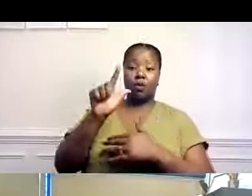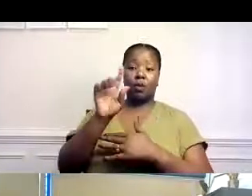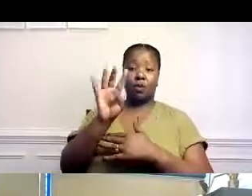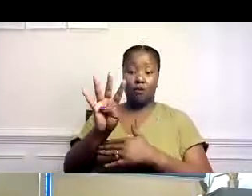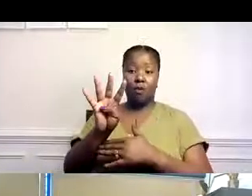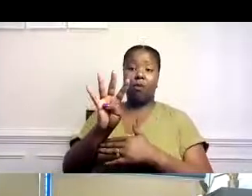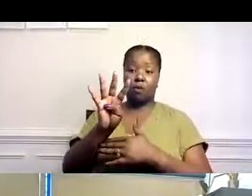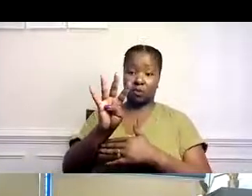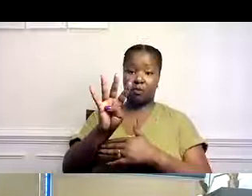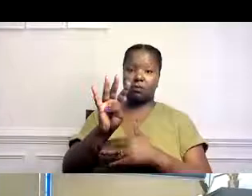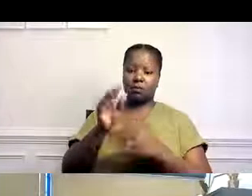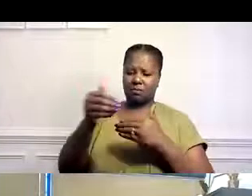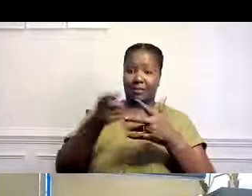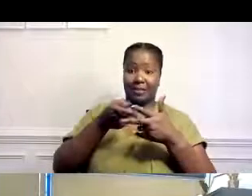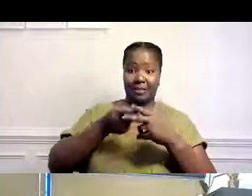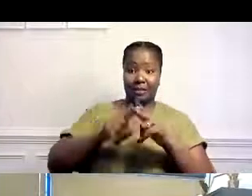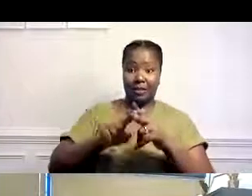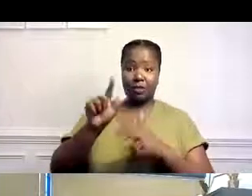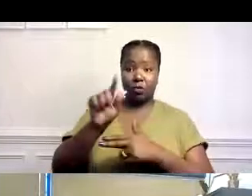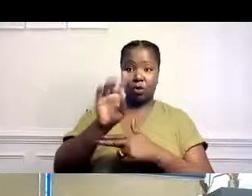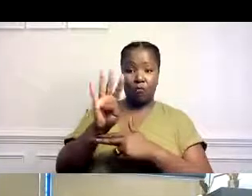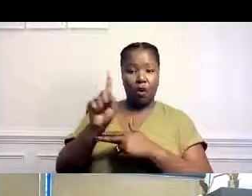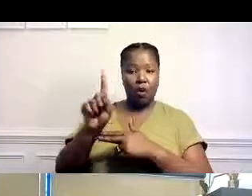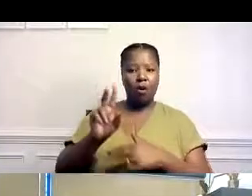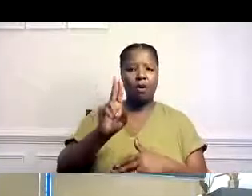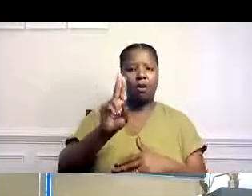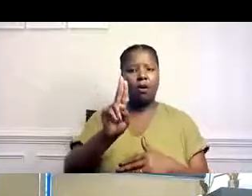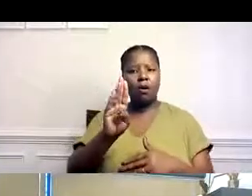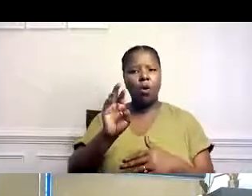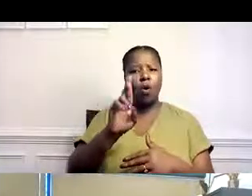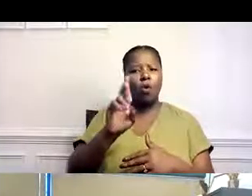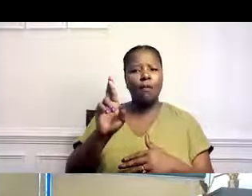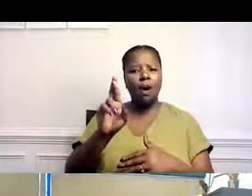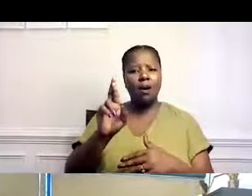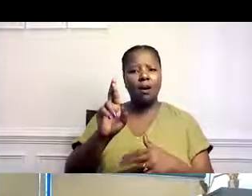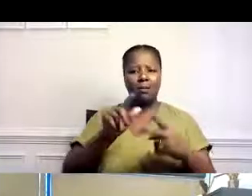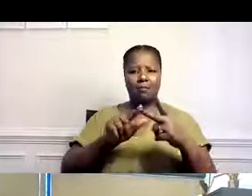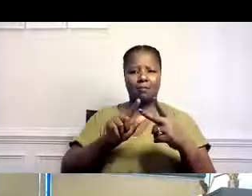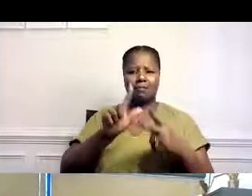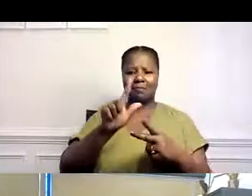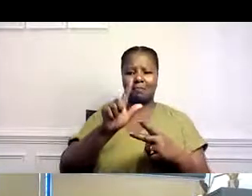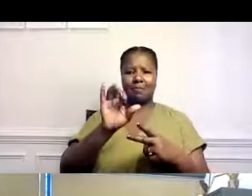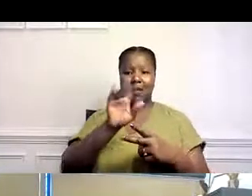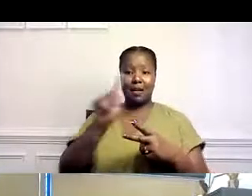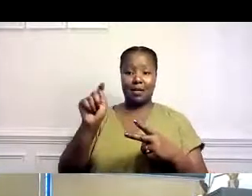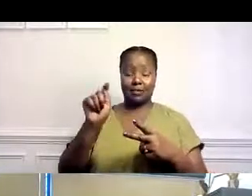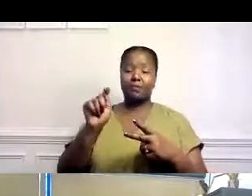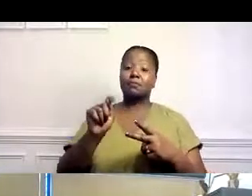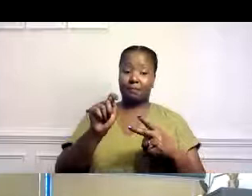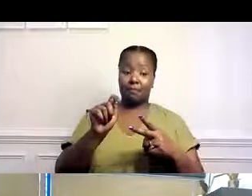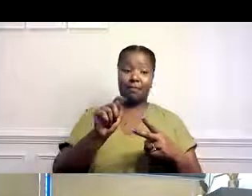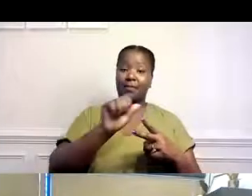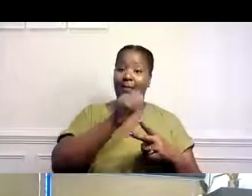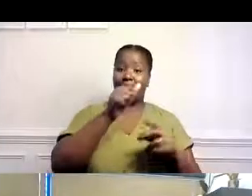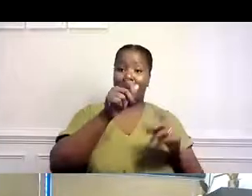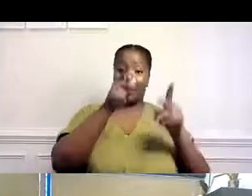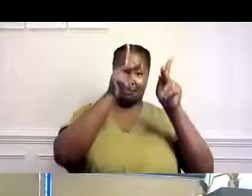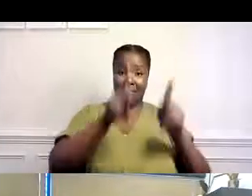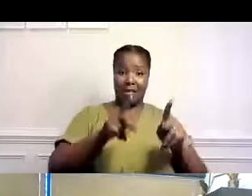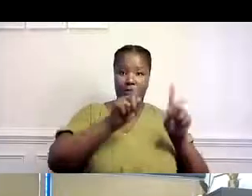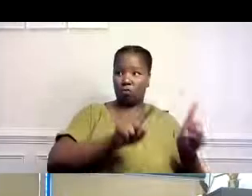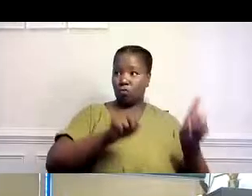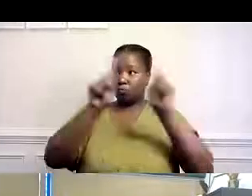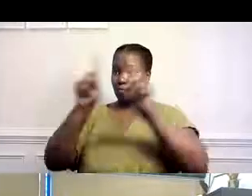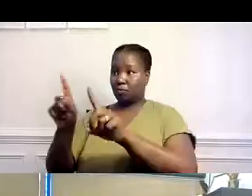empezando el día 24, a mi entender, las compañías Uber y Lyft